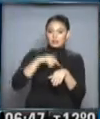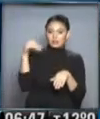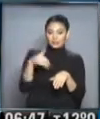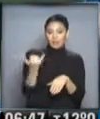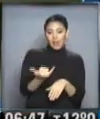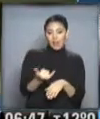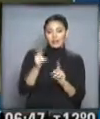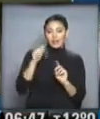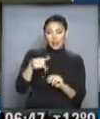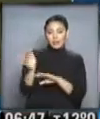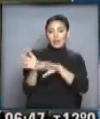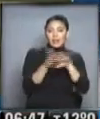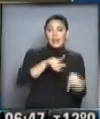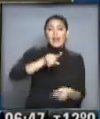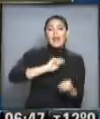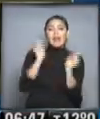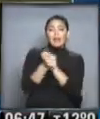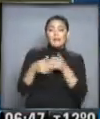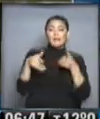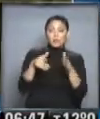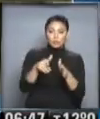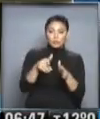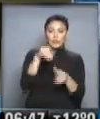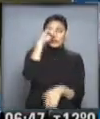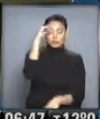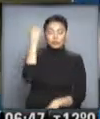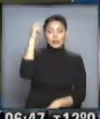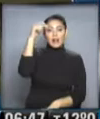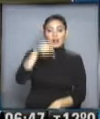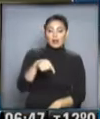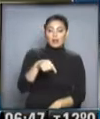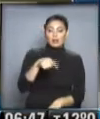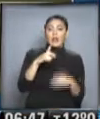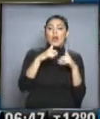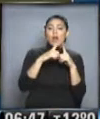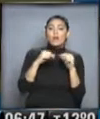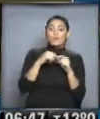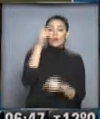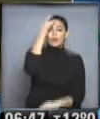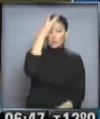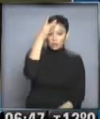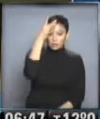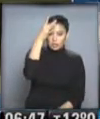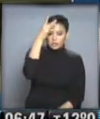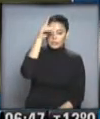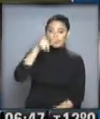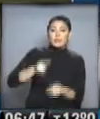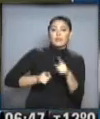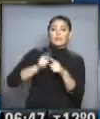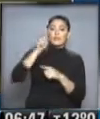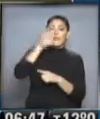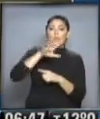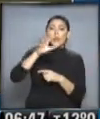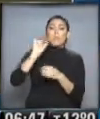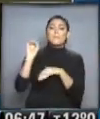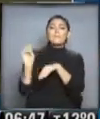Dejamos atrás la ruta 8 y nos vamos en busca de otra traza nacional. En este caso, la ruta 2, ruta del Marco Sur, zona de